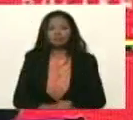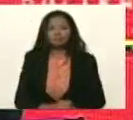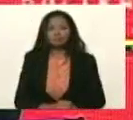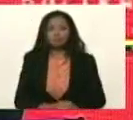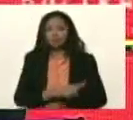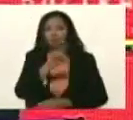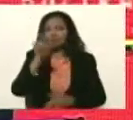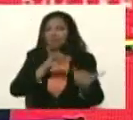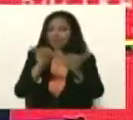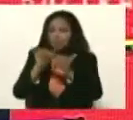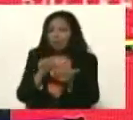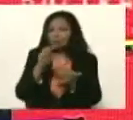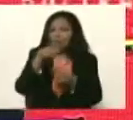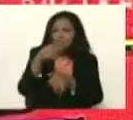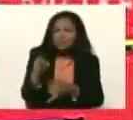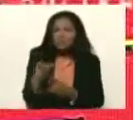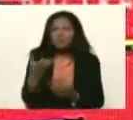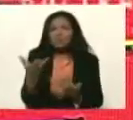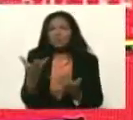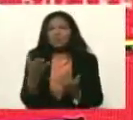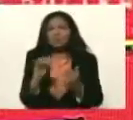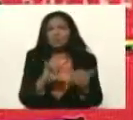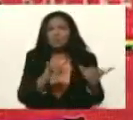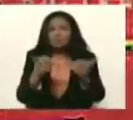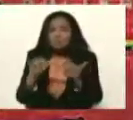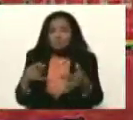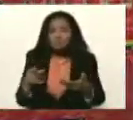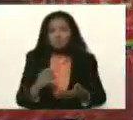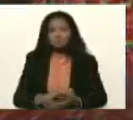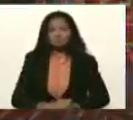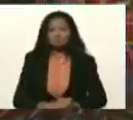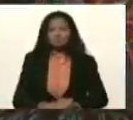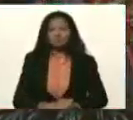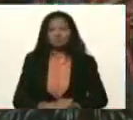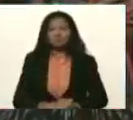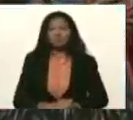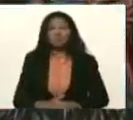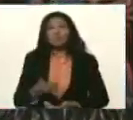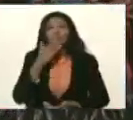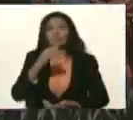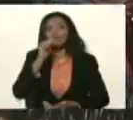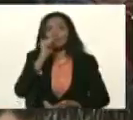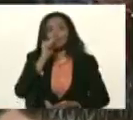a ustedes, les pasa lo mismo, no es lo mismo, pedir agua,